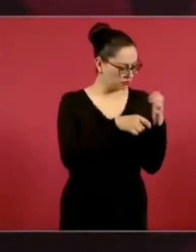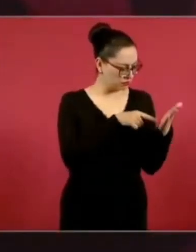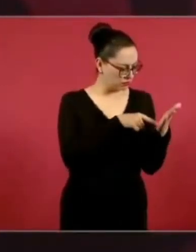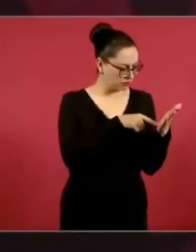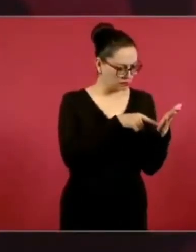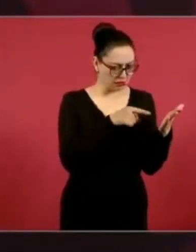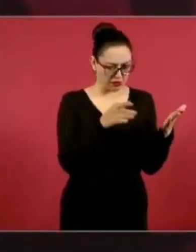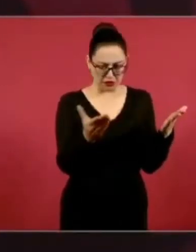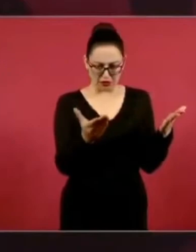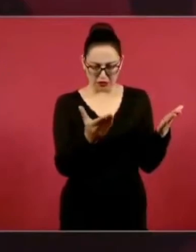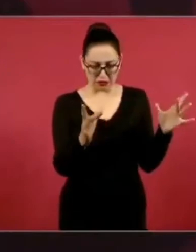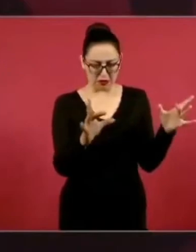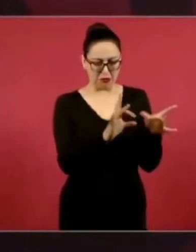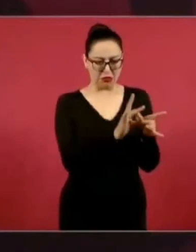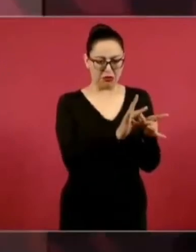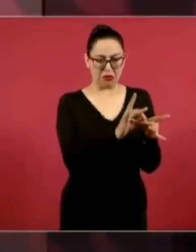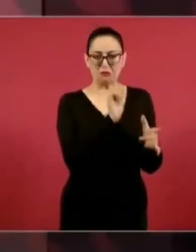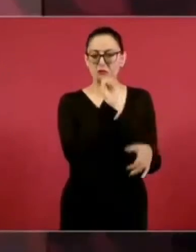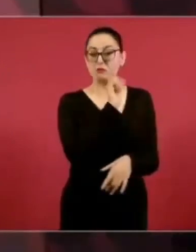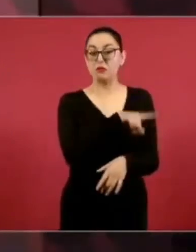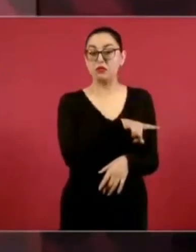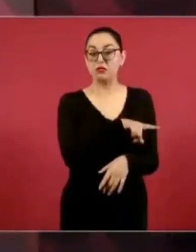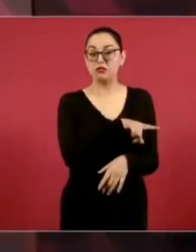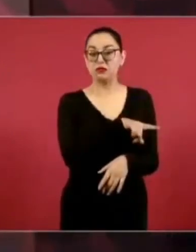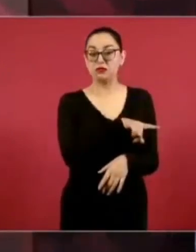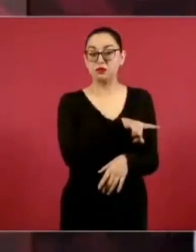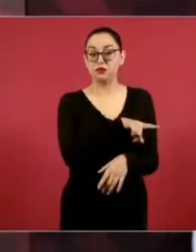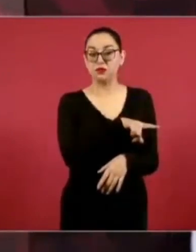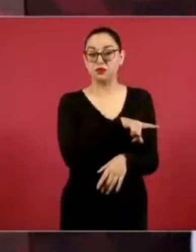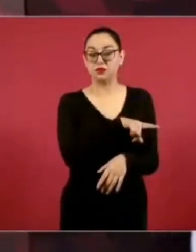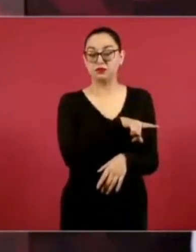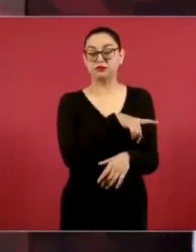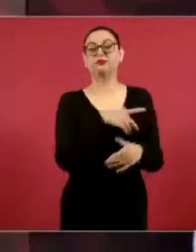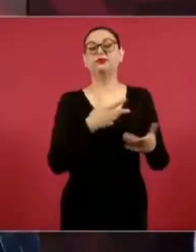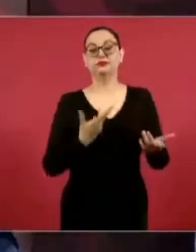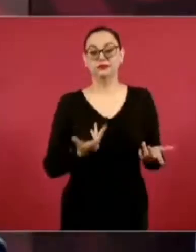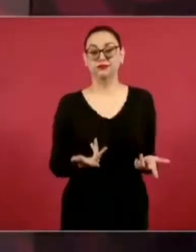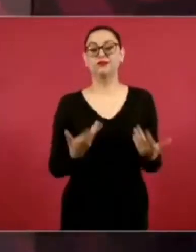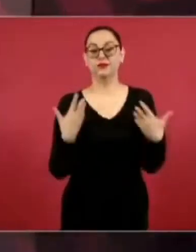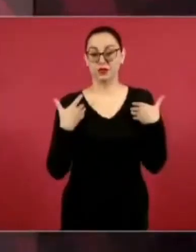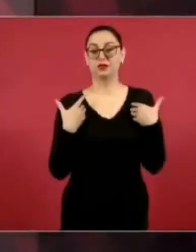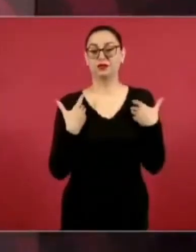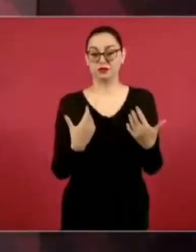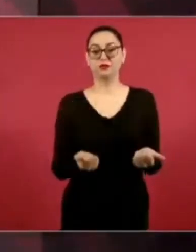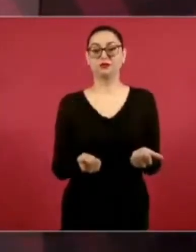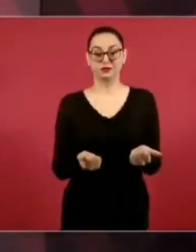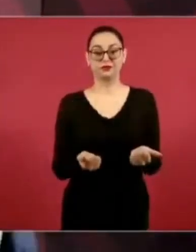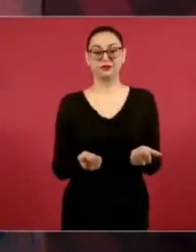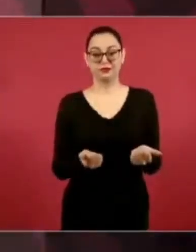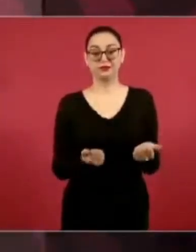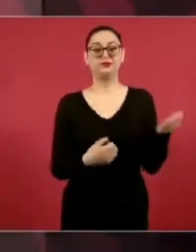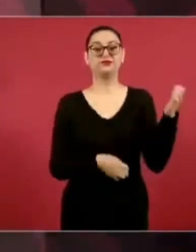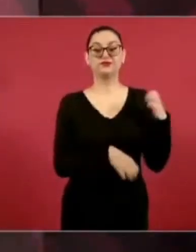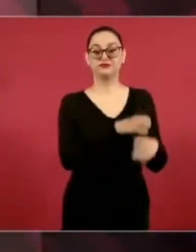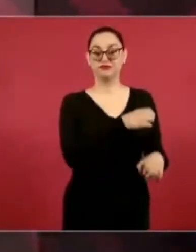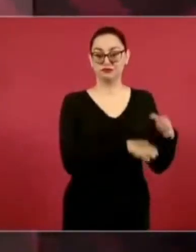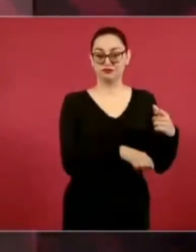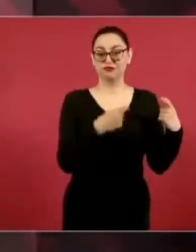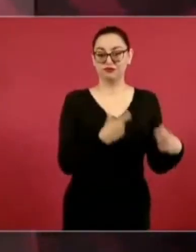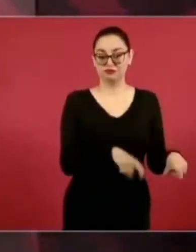nutren mutuamente poder económico y poder mediático. Y desde luego